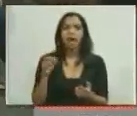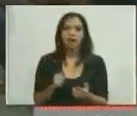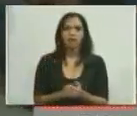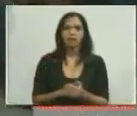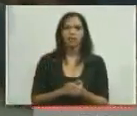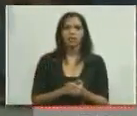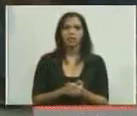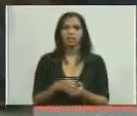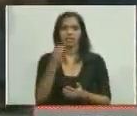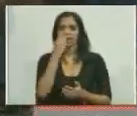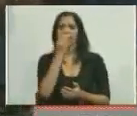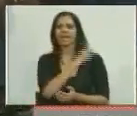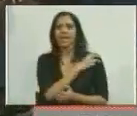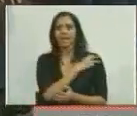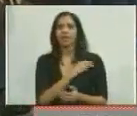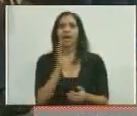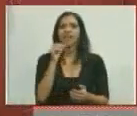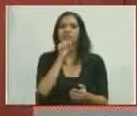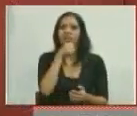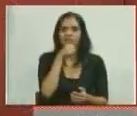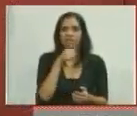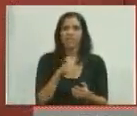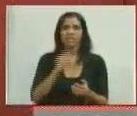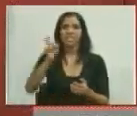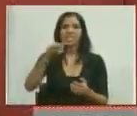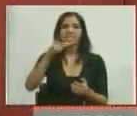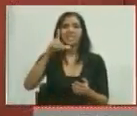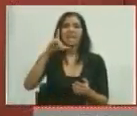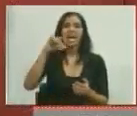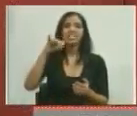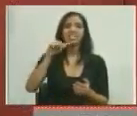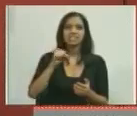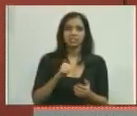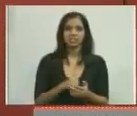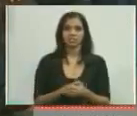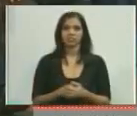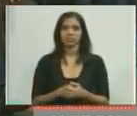Carneiro. Hablo por los viejos. Gladys. Dinora.